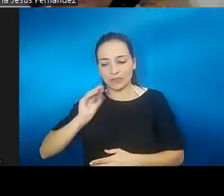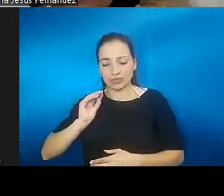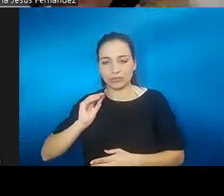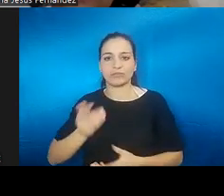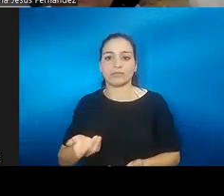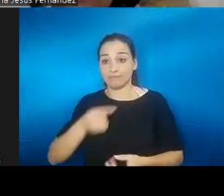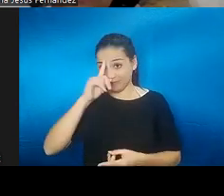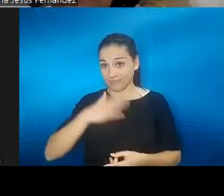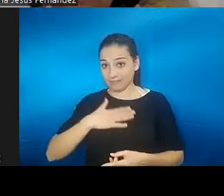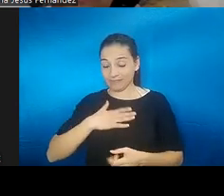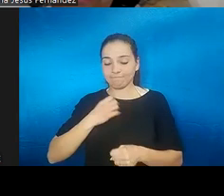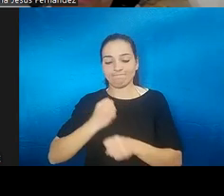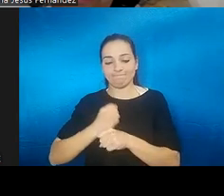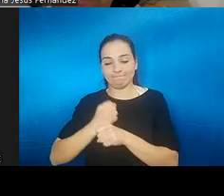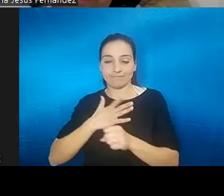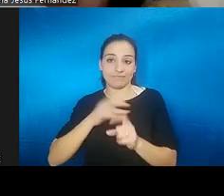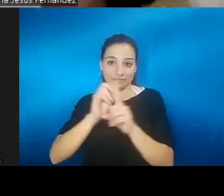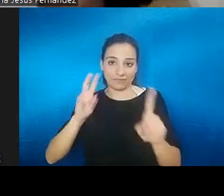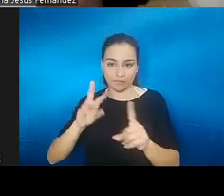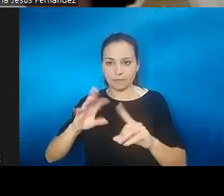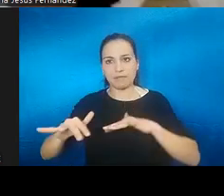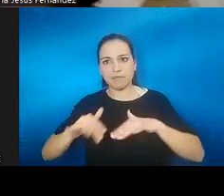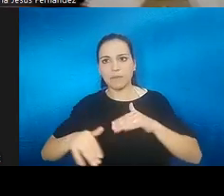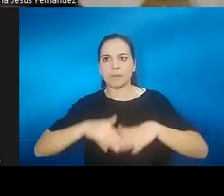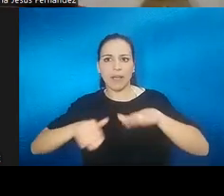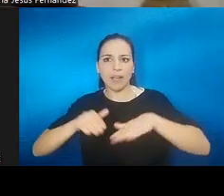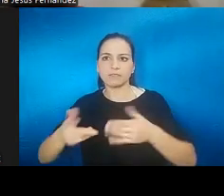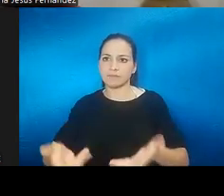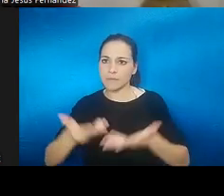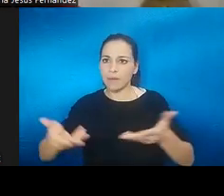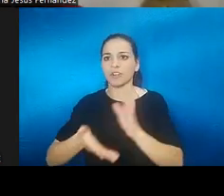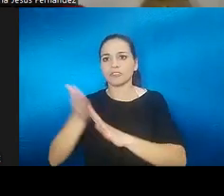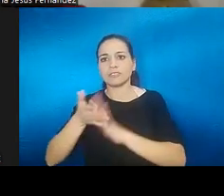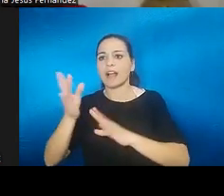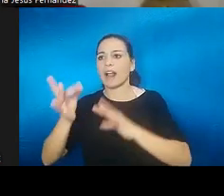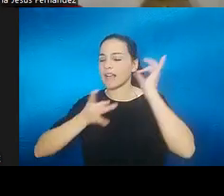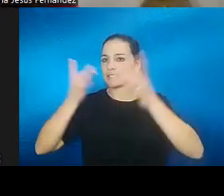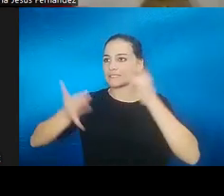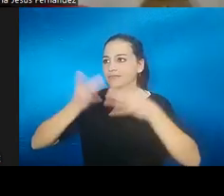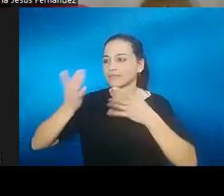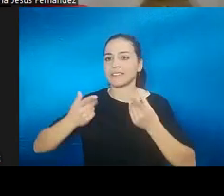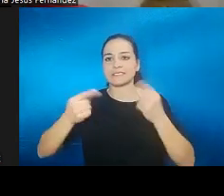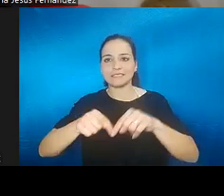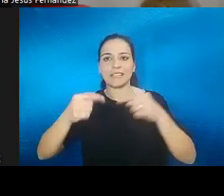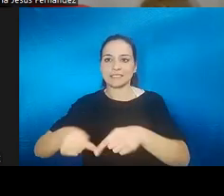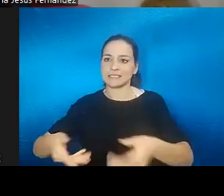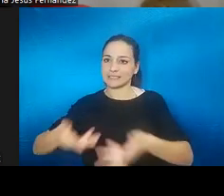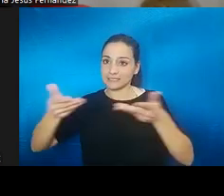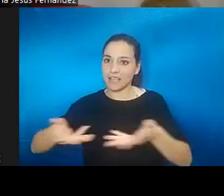trabajo más en lo comprensivo que en lo movilizador, como bueno, sal, queda, este tipo de cosas. Bueno,